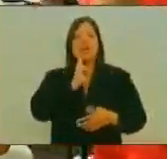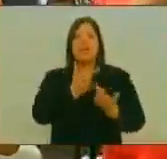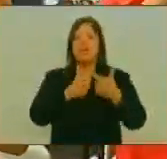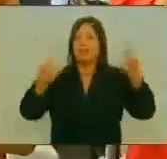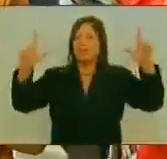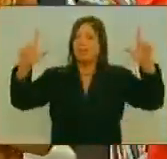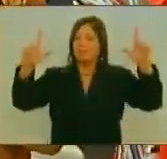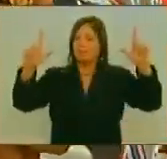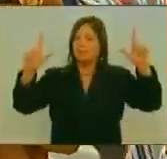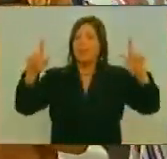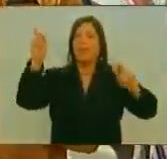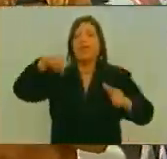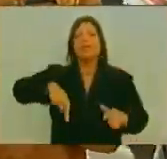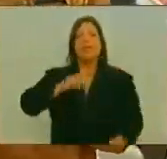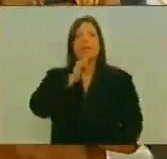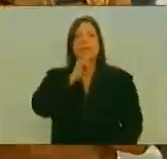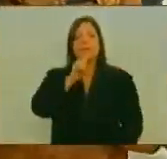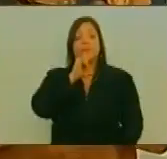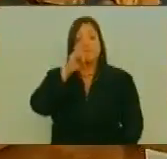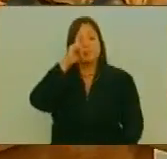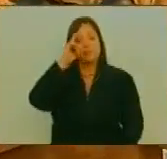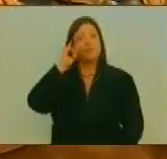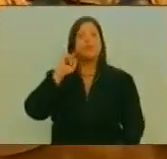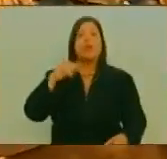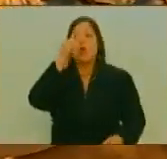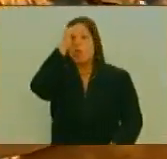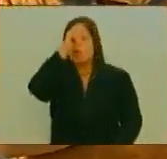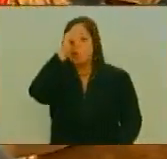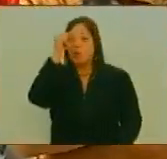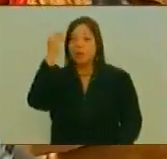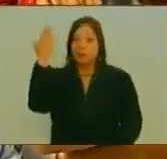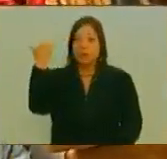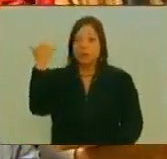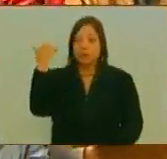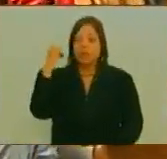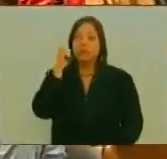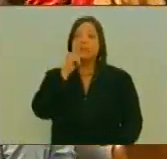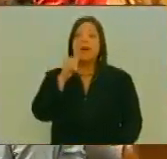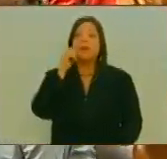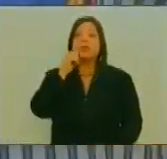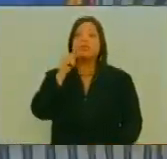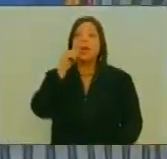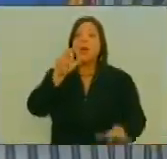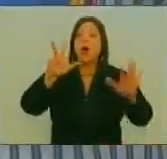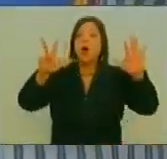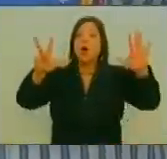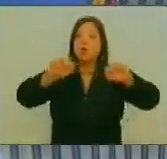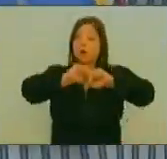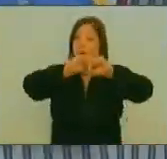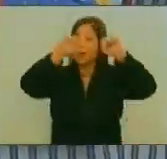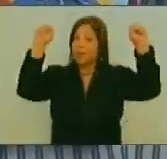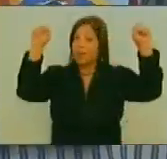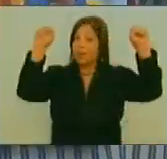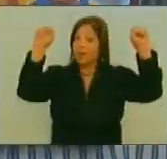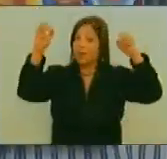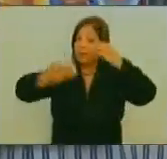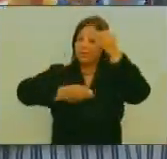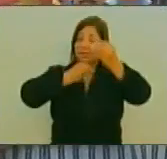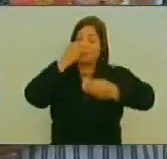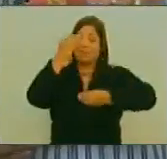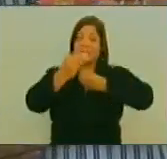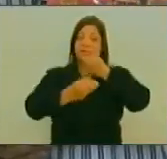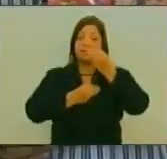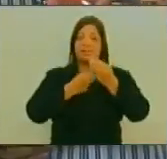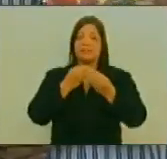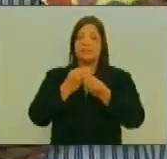Quiero también Informar Que este Domingo Se estará Este día Sábado A partir De las 8 De la mañana Se estará Realizando